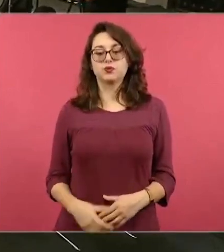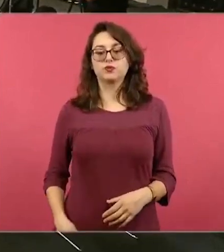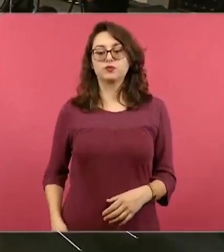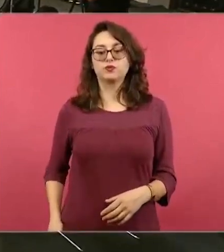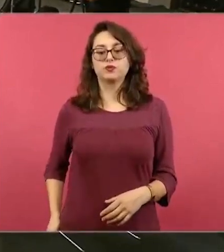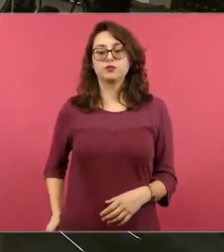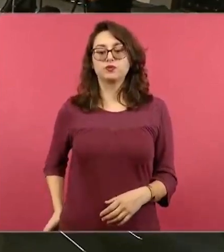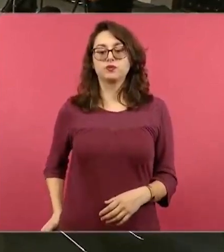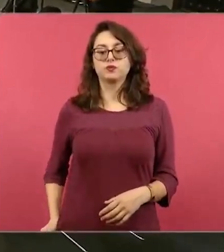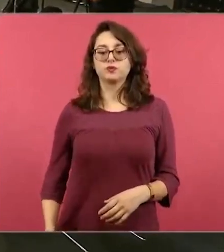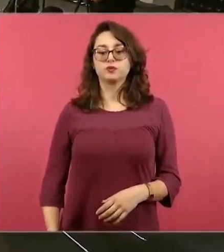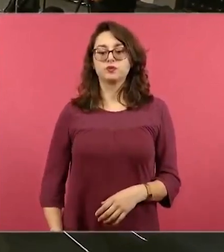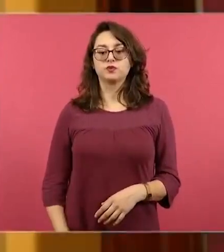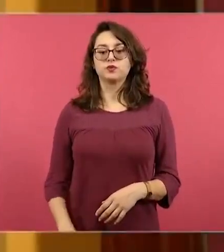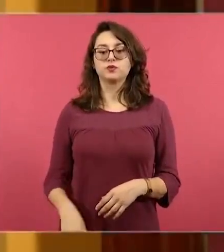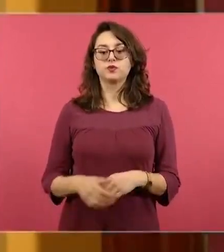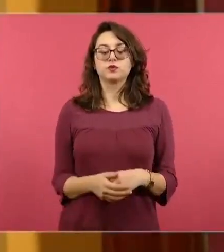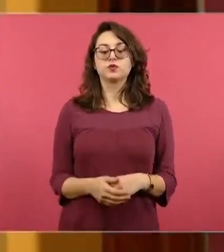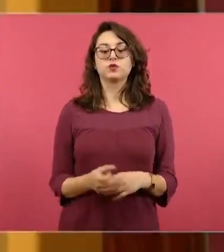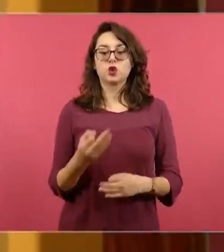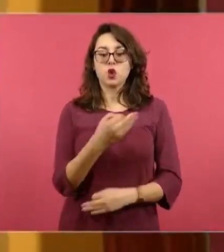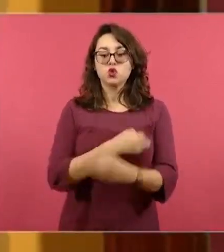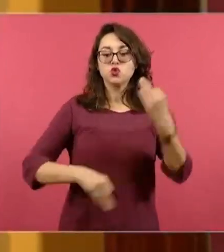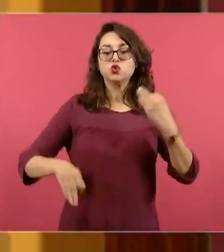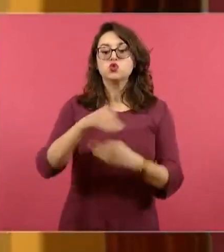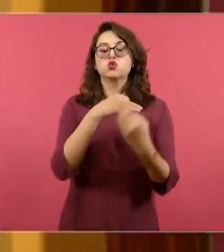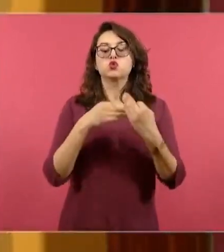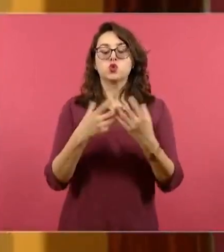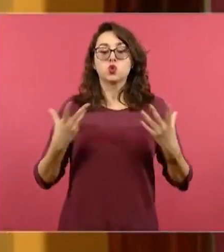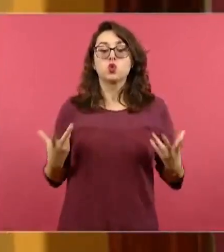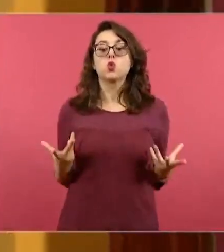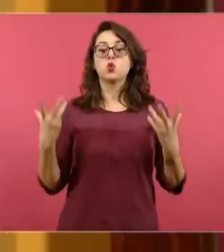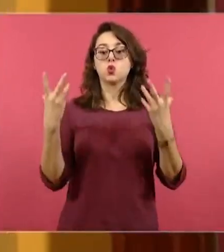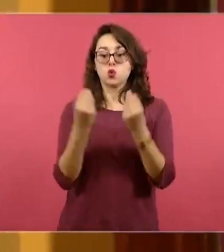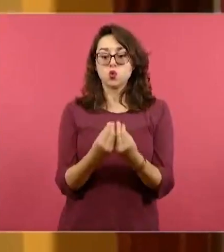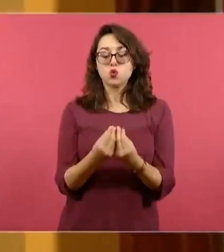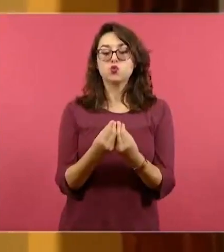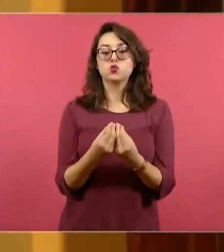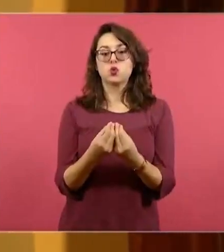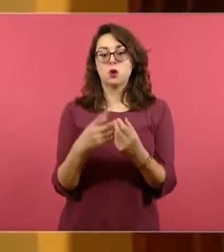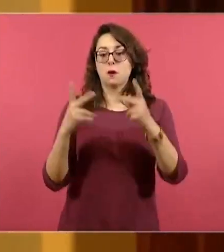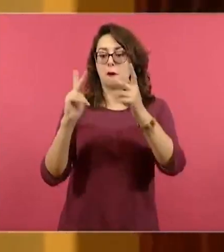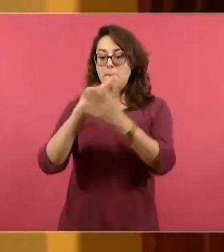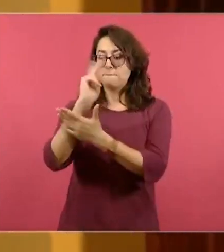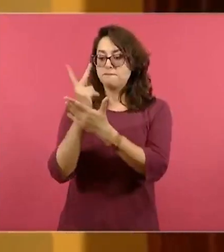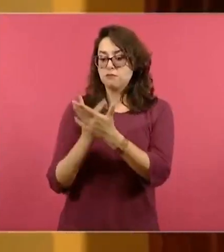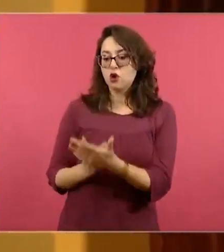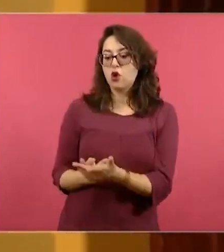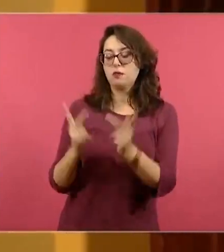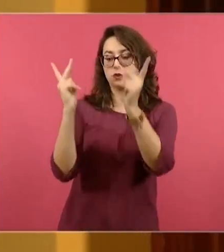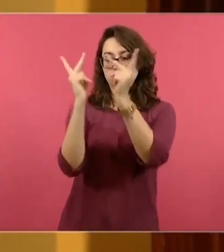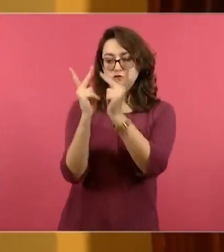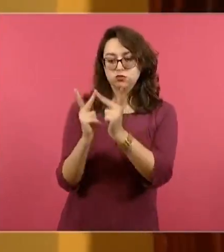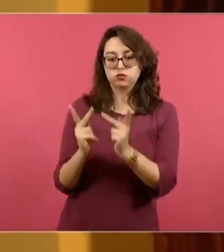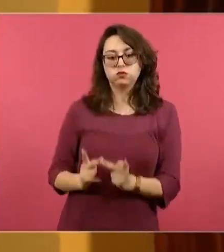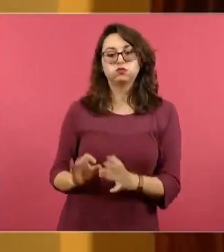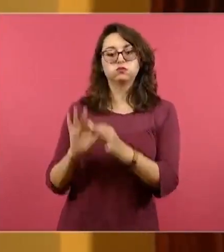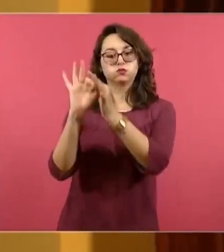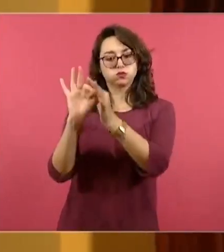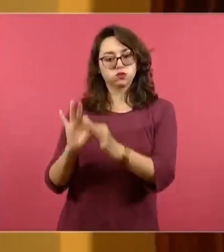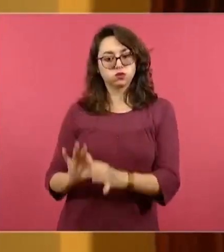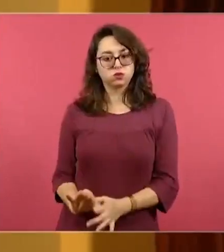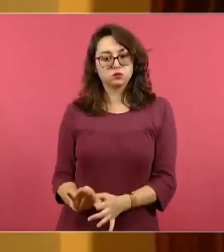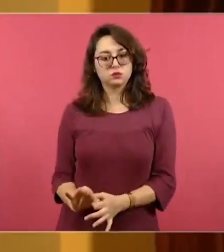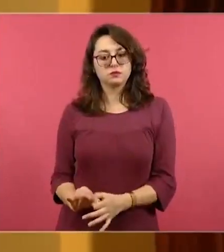y en concordancia con los documentos formales que se han establecido para la nueva escuela mexicana. Me refiero